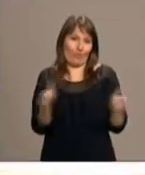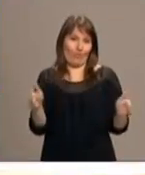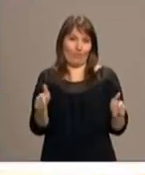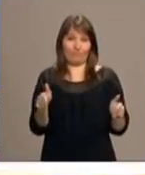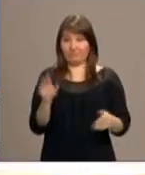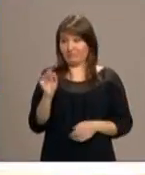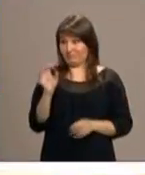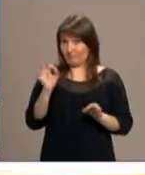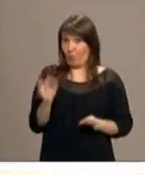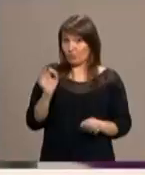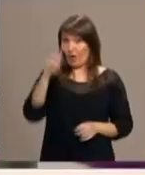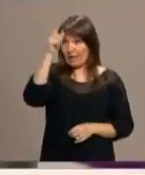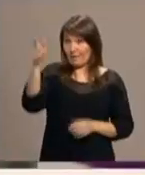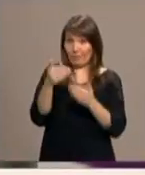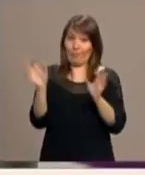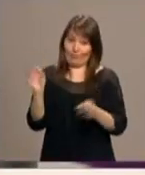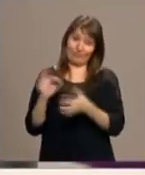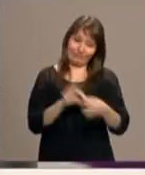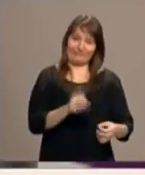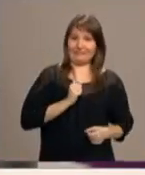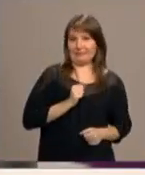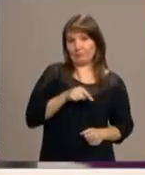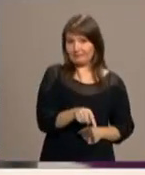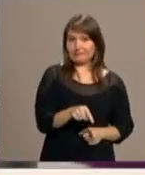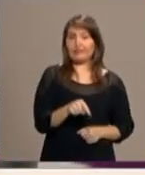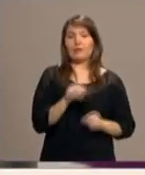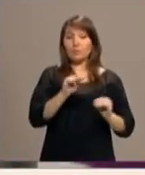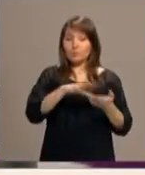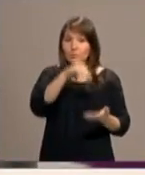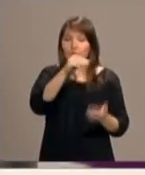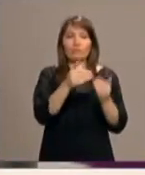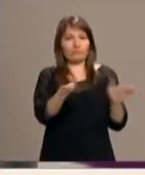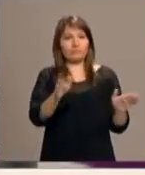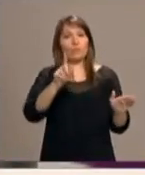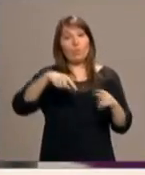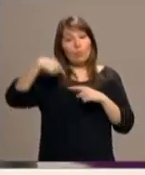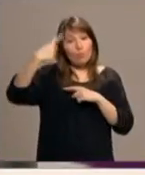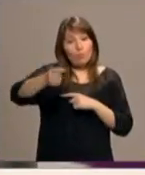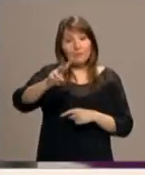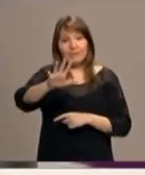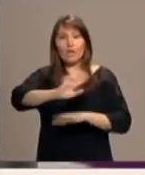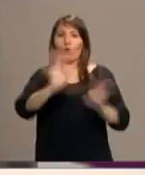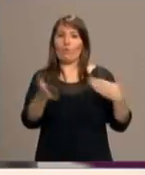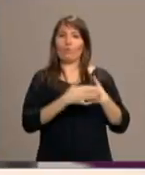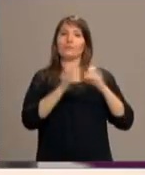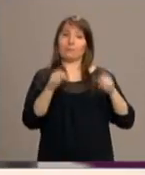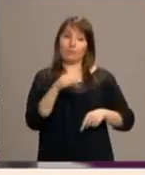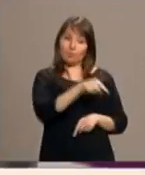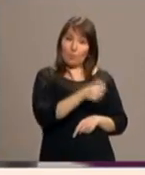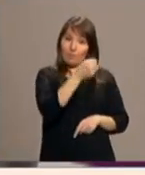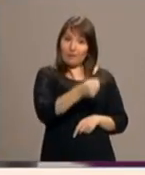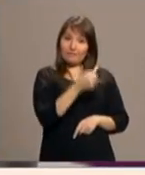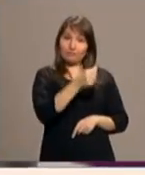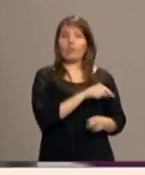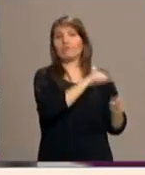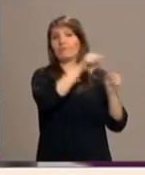además en Alemania. Entonces, abrirla en esa iglesia y cerrarla también con la predicación del pastor de esa iglesia de habla